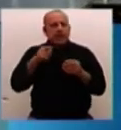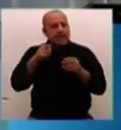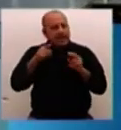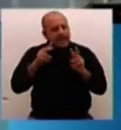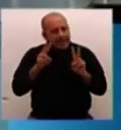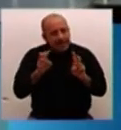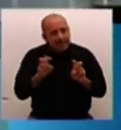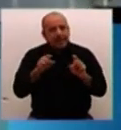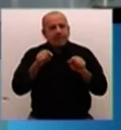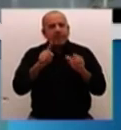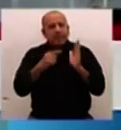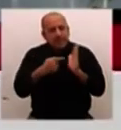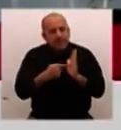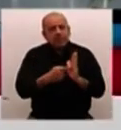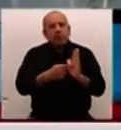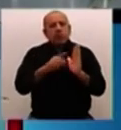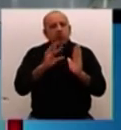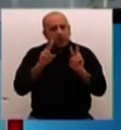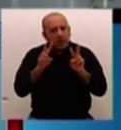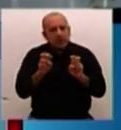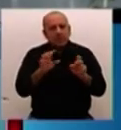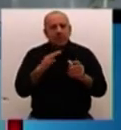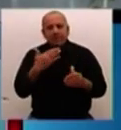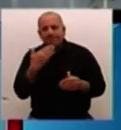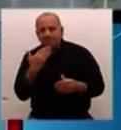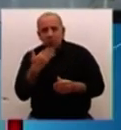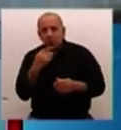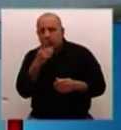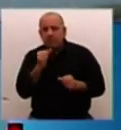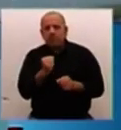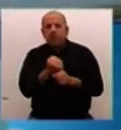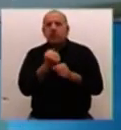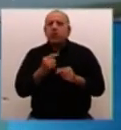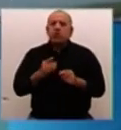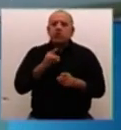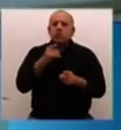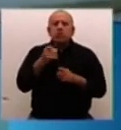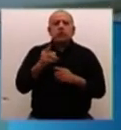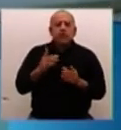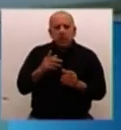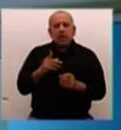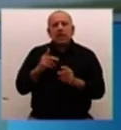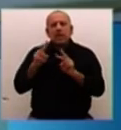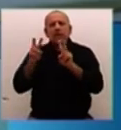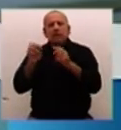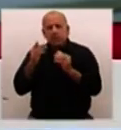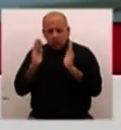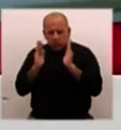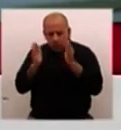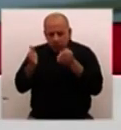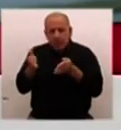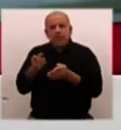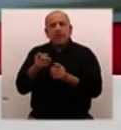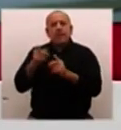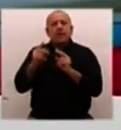aumentan esas dudas, de las tantas que hay con respecto a este premio. Tú que has seguido de cerca el tema de Colombia específicamente, ¿qué podés comentar